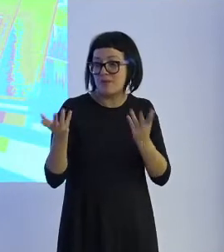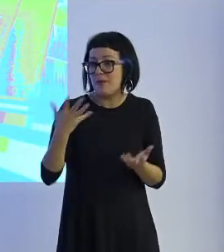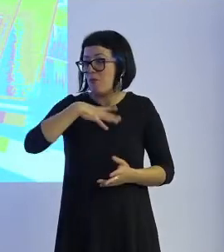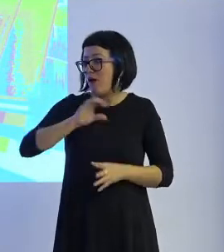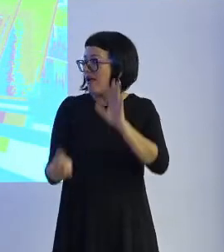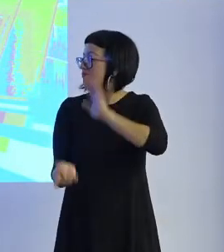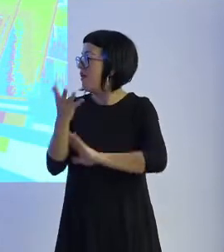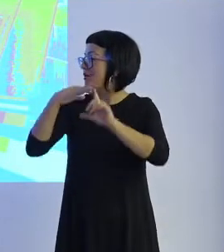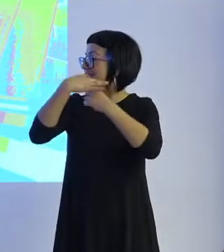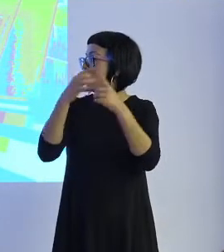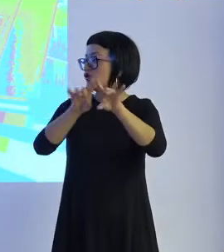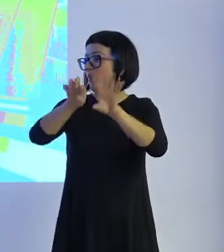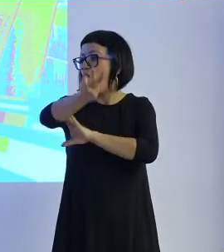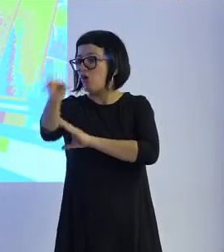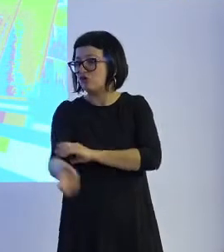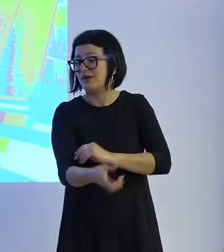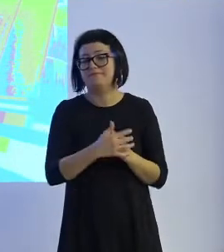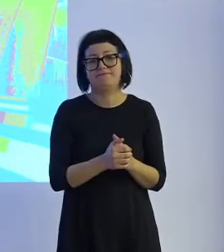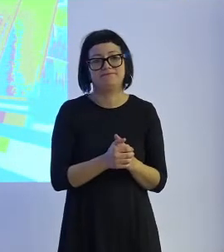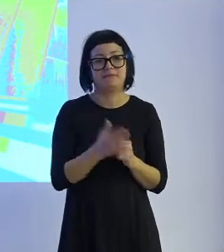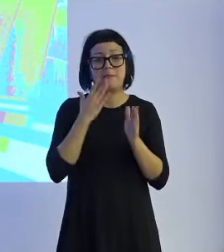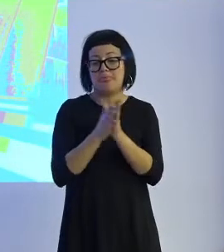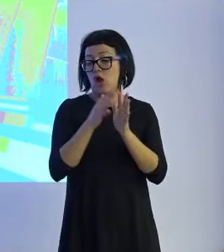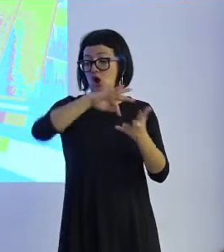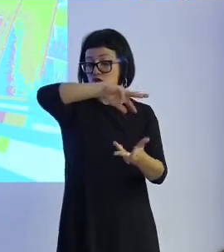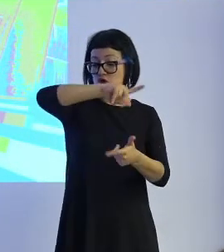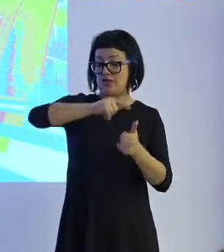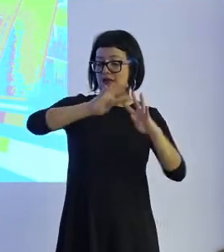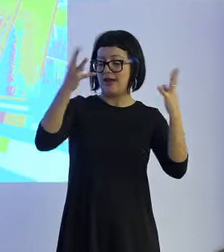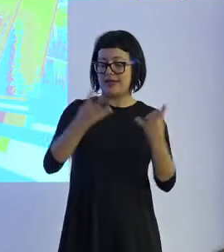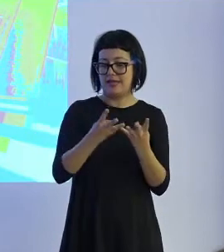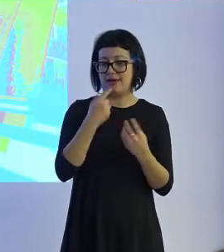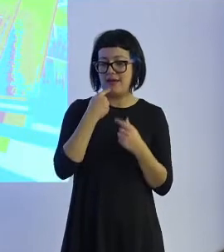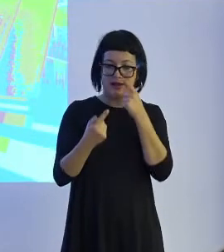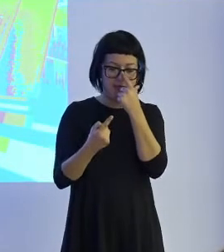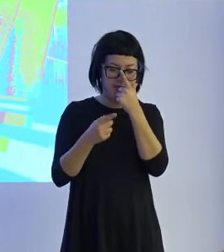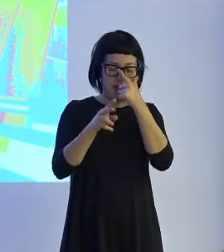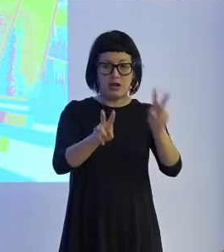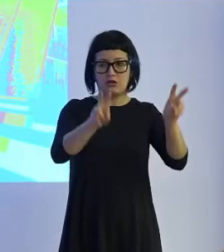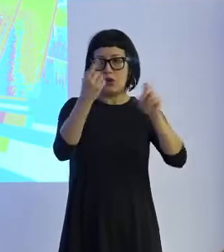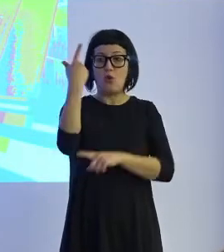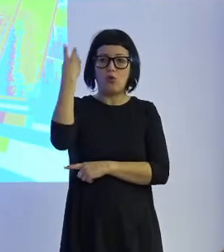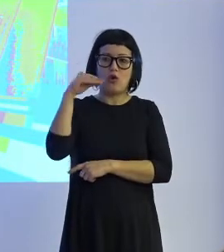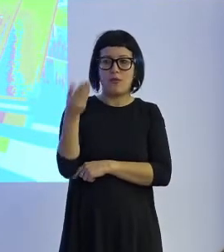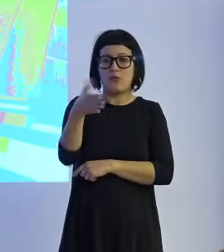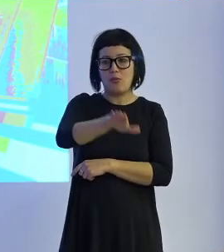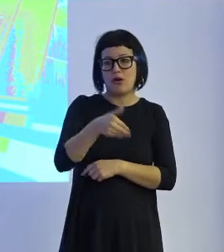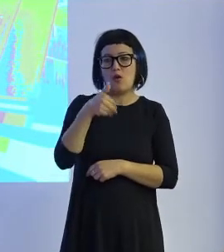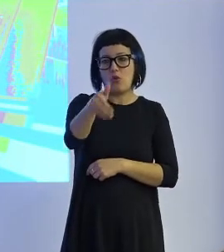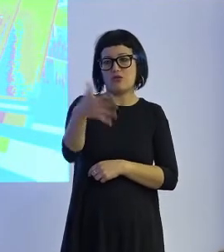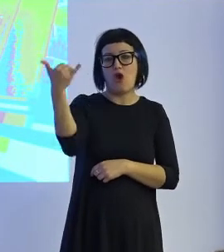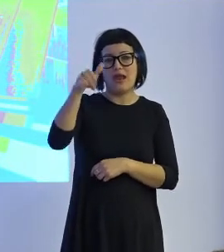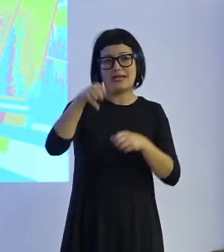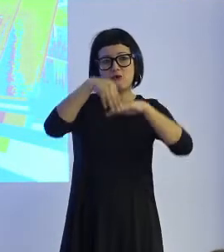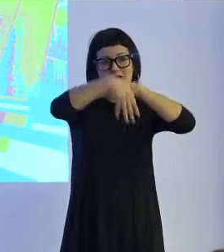lugar a situaciones como esta otra. Al lado de una noticia en Internet cuyo titular es Un joven muere cuando practicaba snowboard